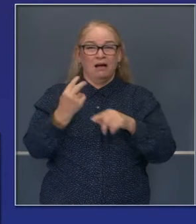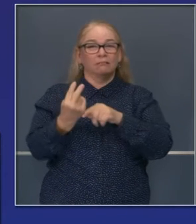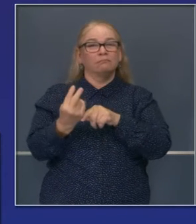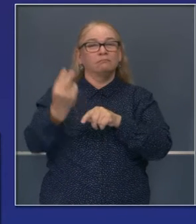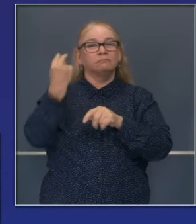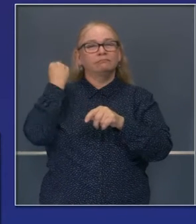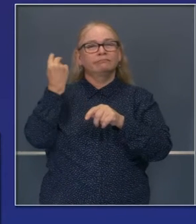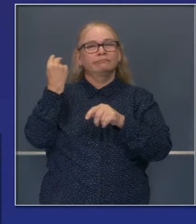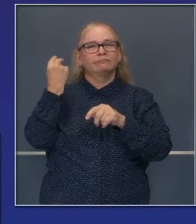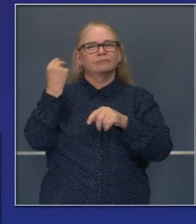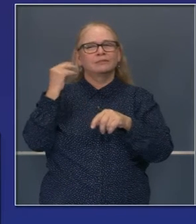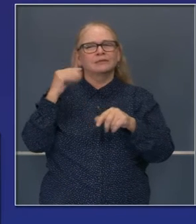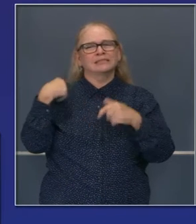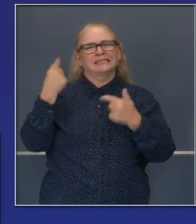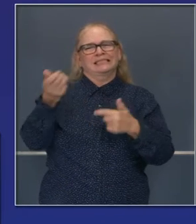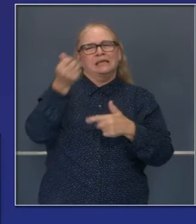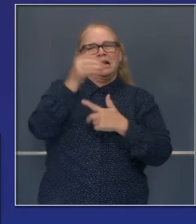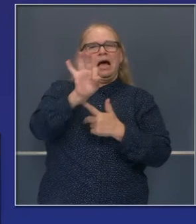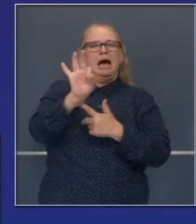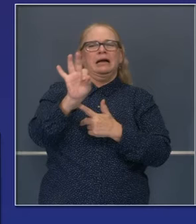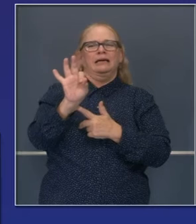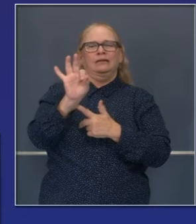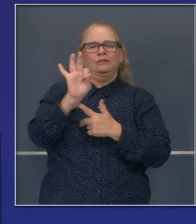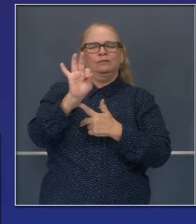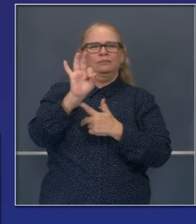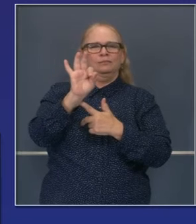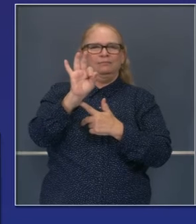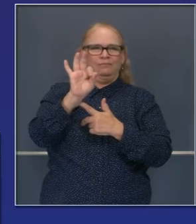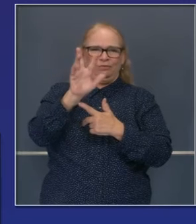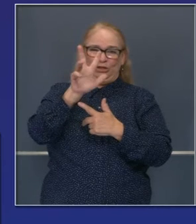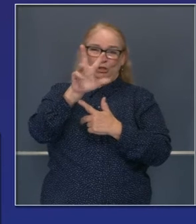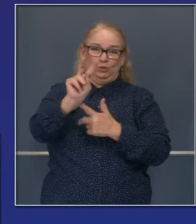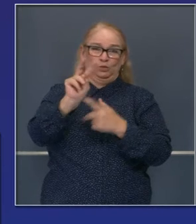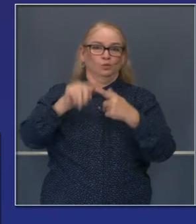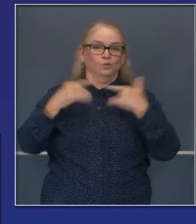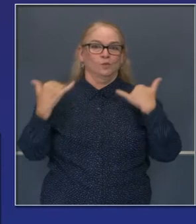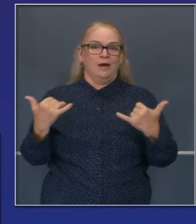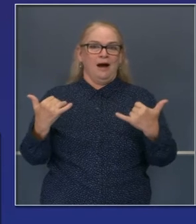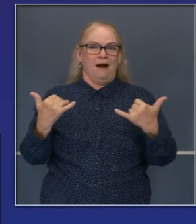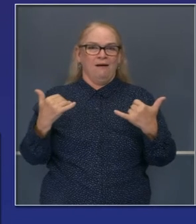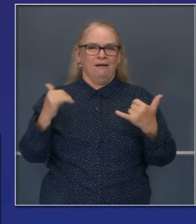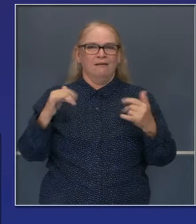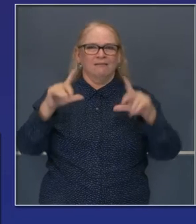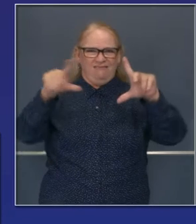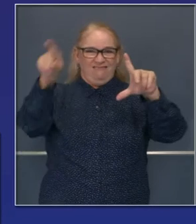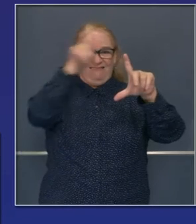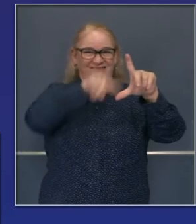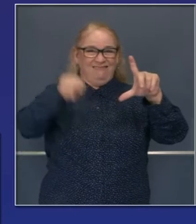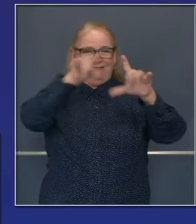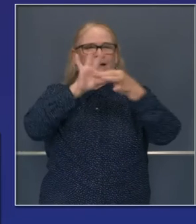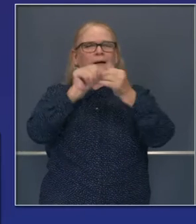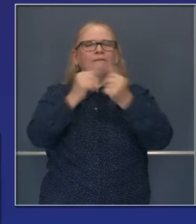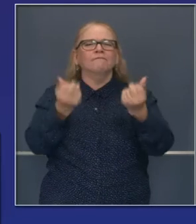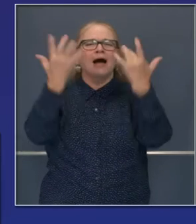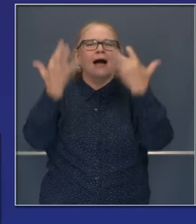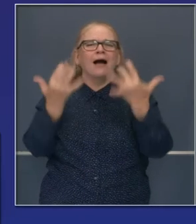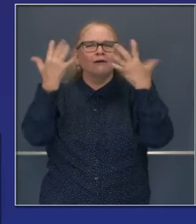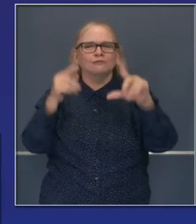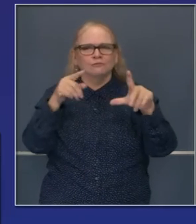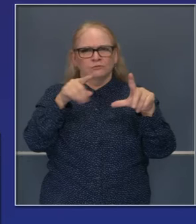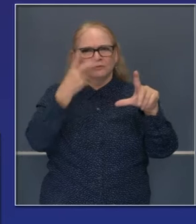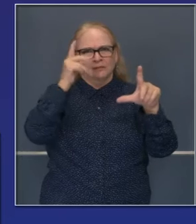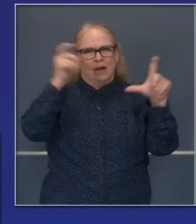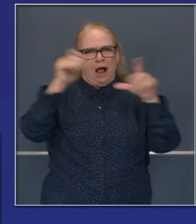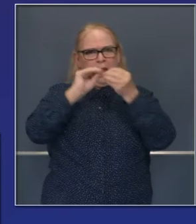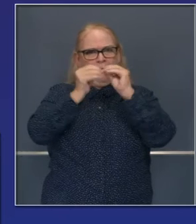incendios que datan a 1932. Esta transparencia es muy reveladora y